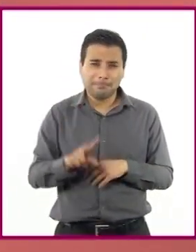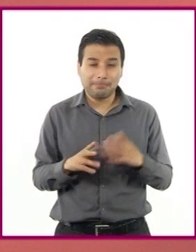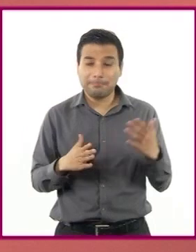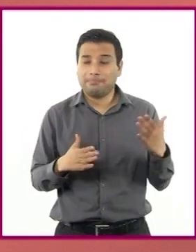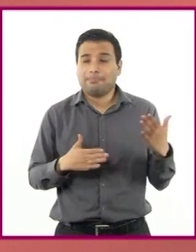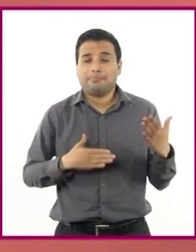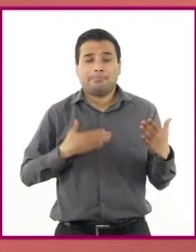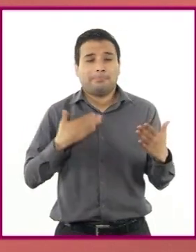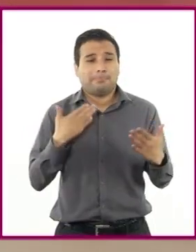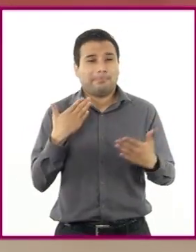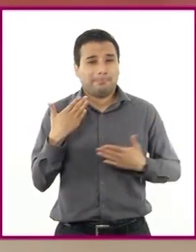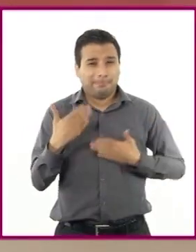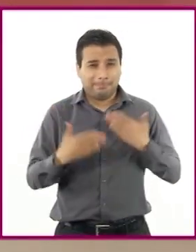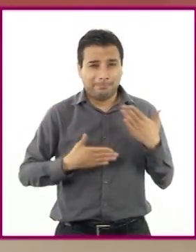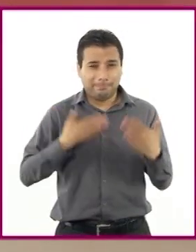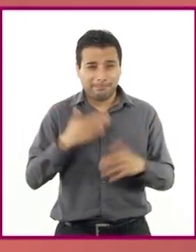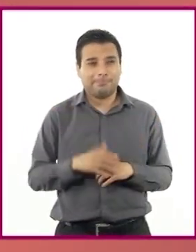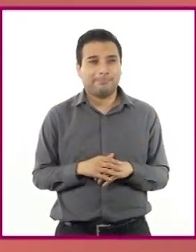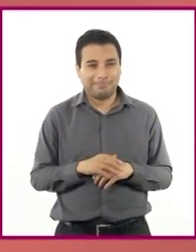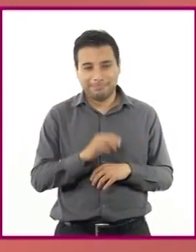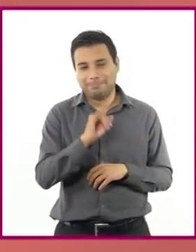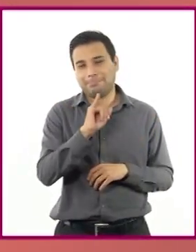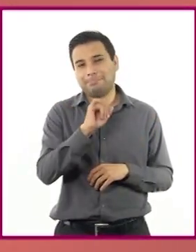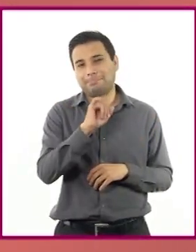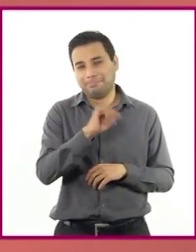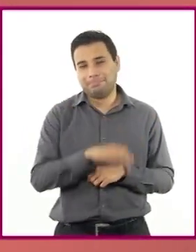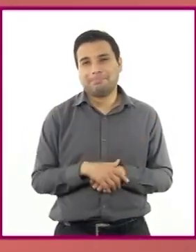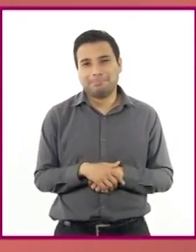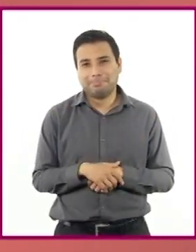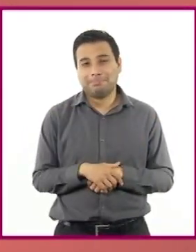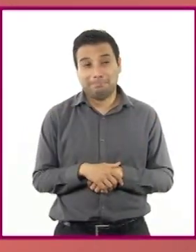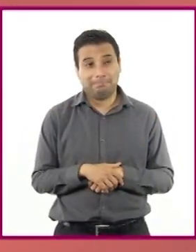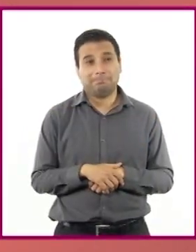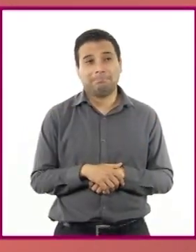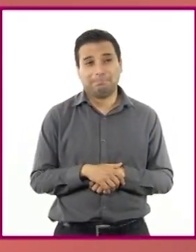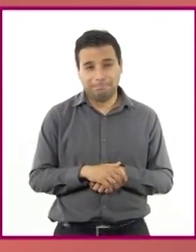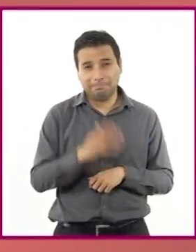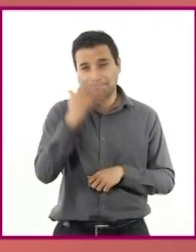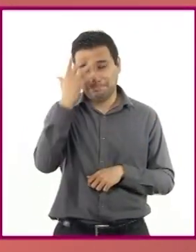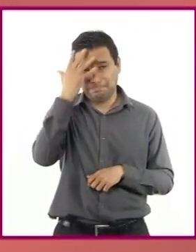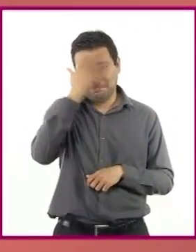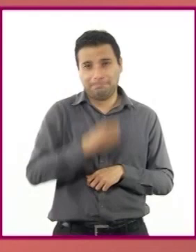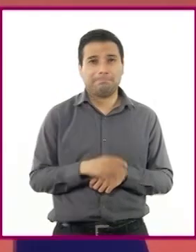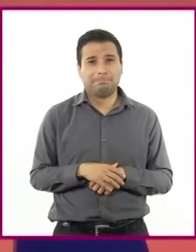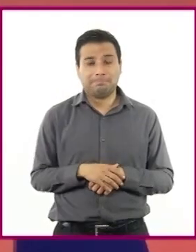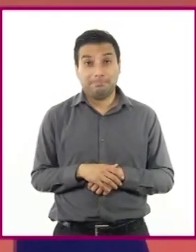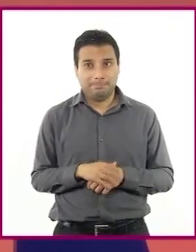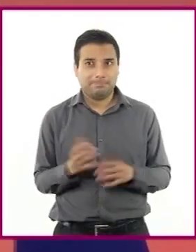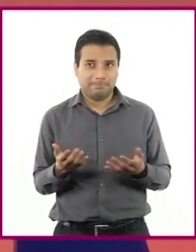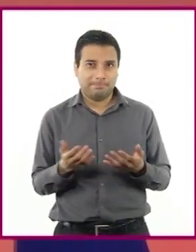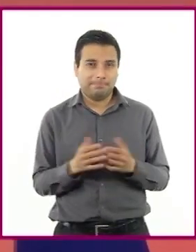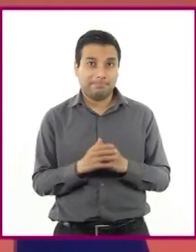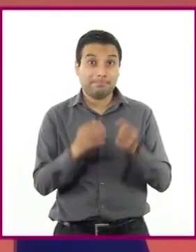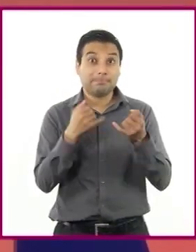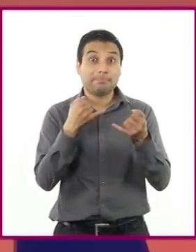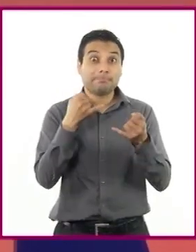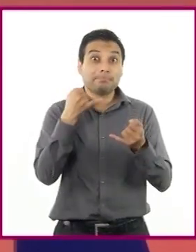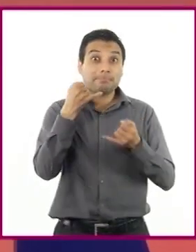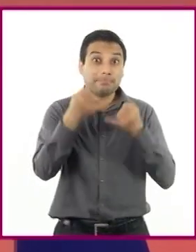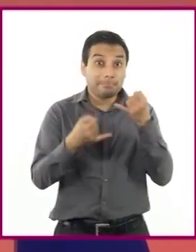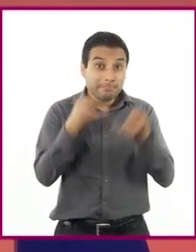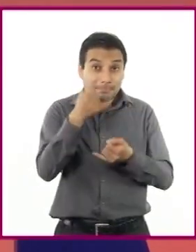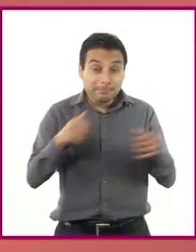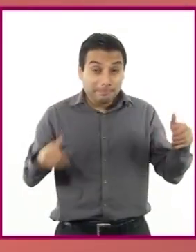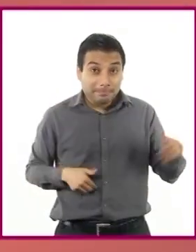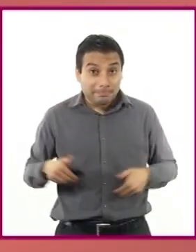momentos. Sí, lo veo en tu cara. ¡Qué buenos recuerdos! Claro, jugar a representar historias es sumamente